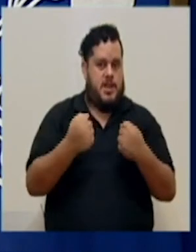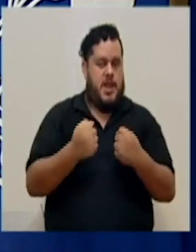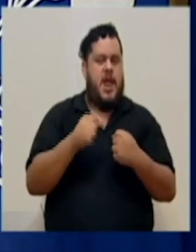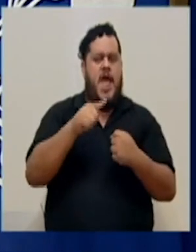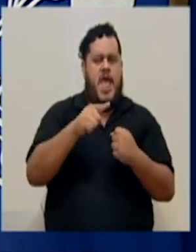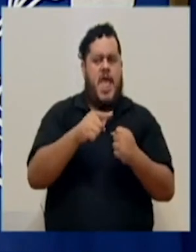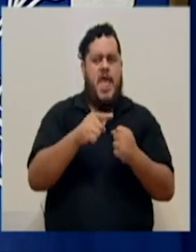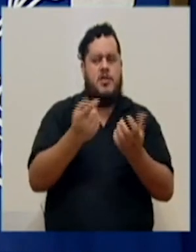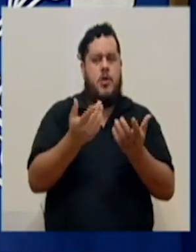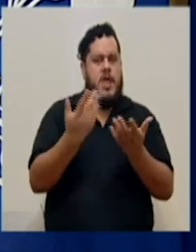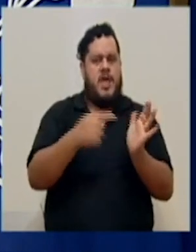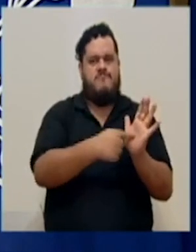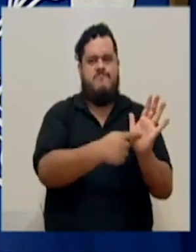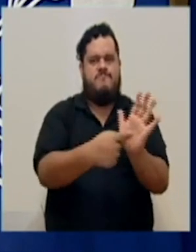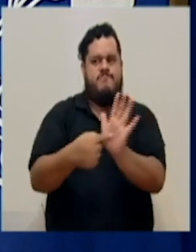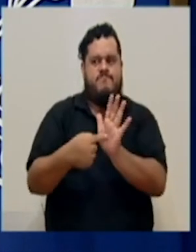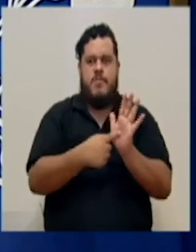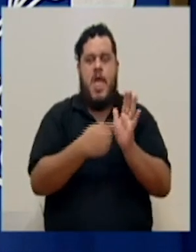otras personas,